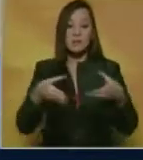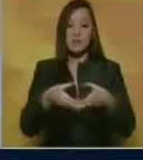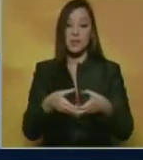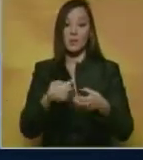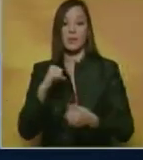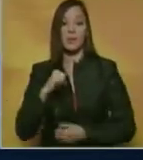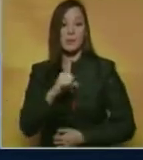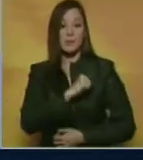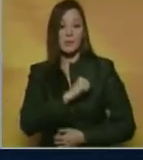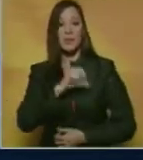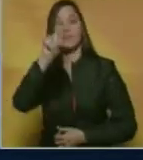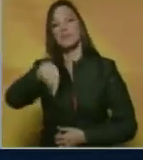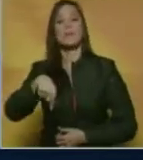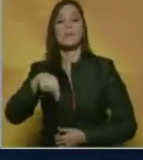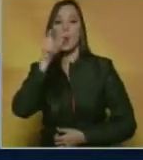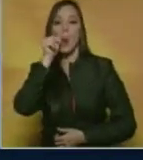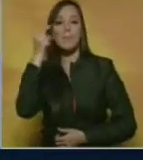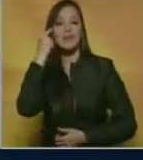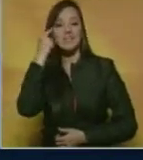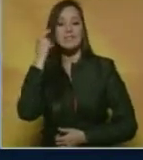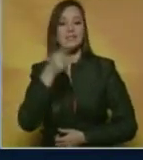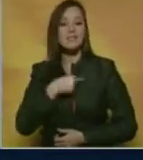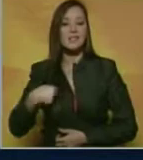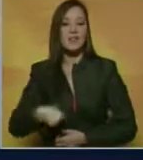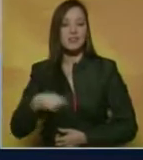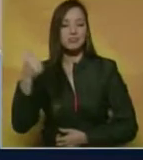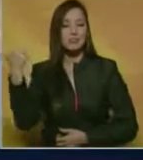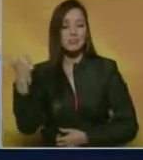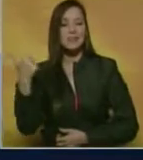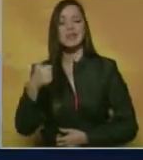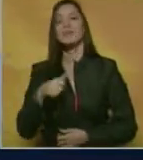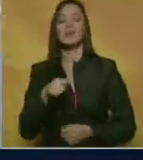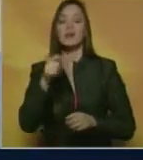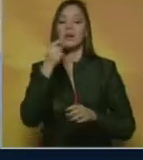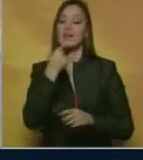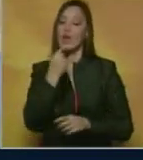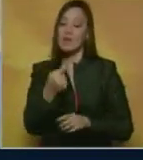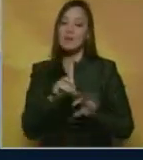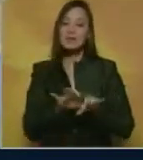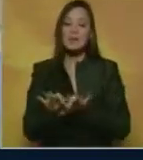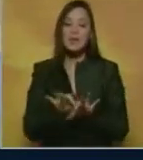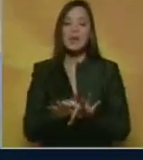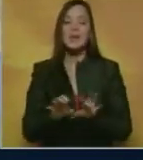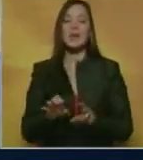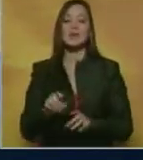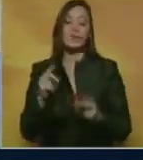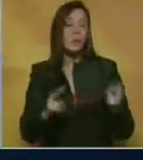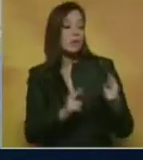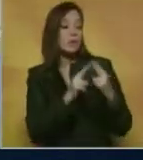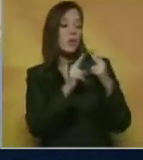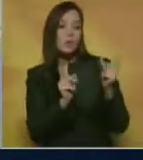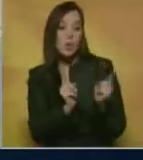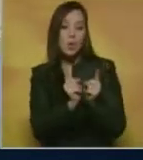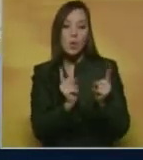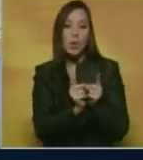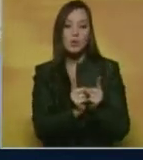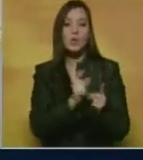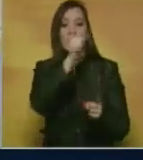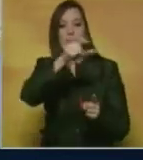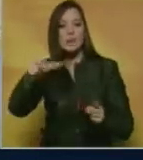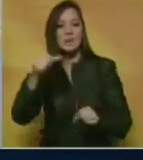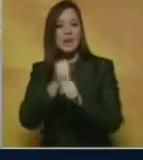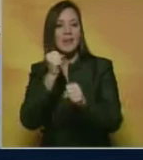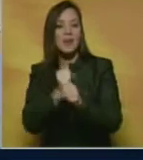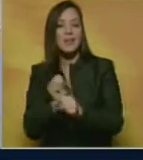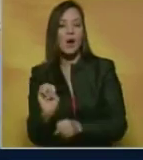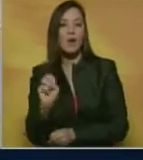con el secretario general de la ONU, Ban Ki-moon. Tras ofrecer unas palabras de agradecimiento en un breve encuentro con los empleados de la ONU, su